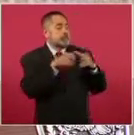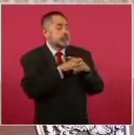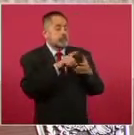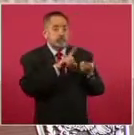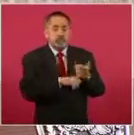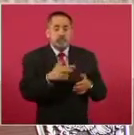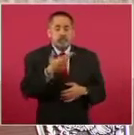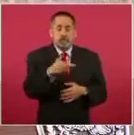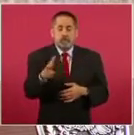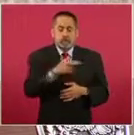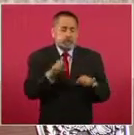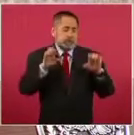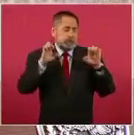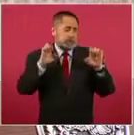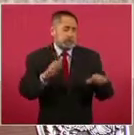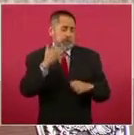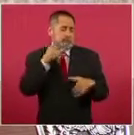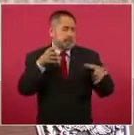lujo de la Ciudad de México.